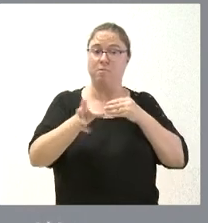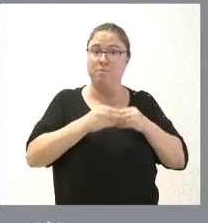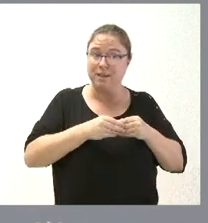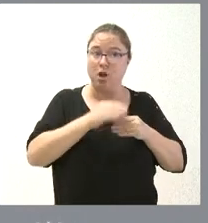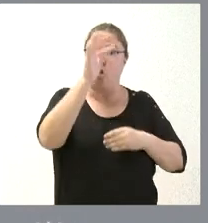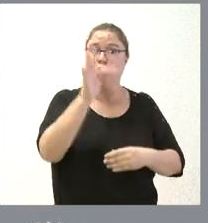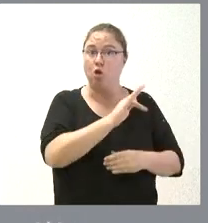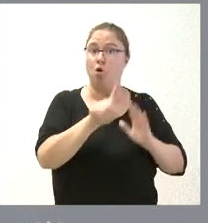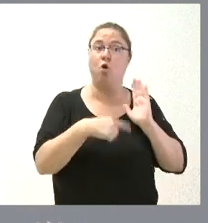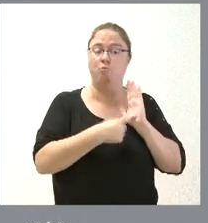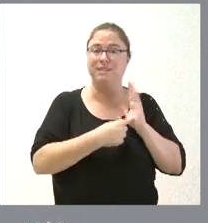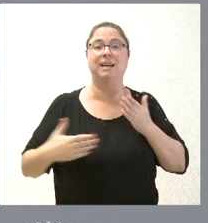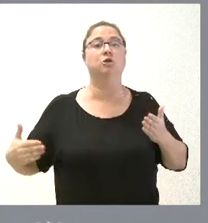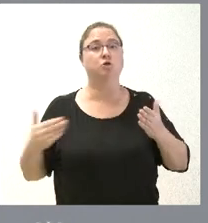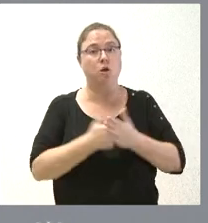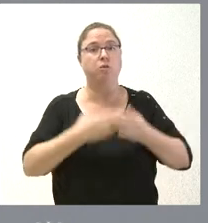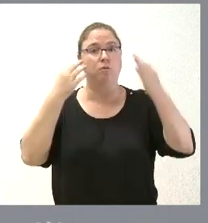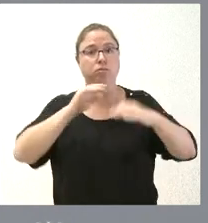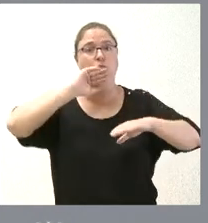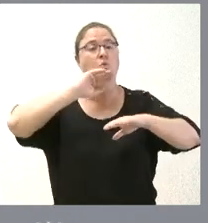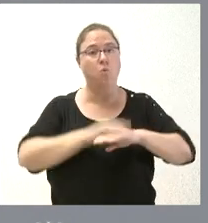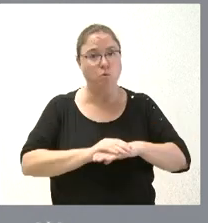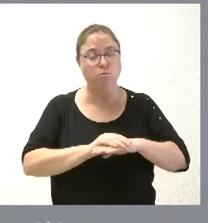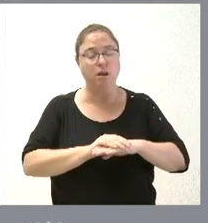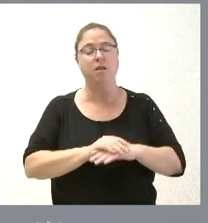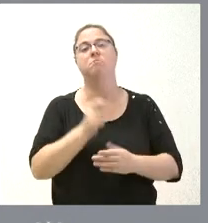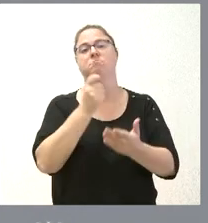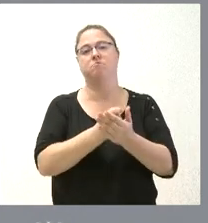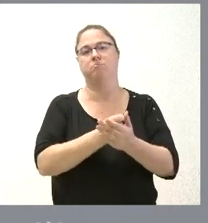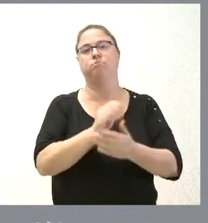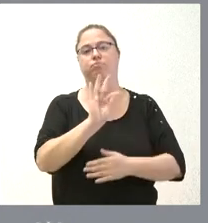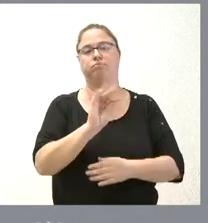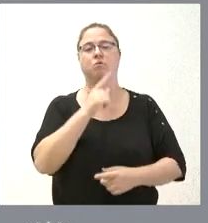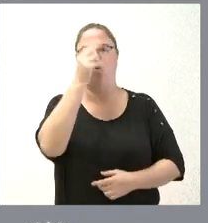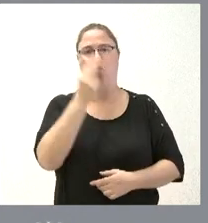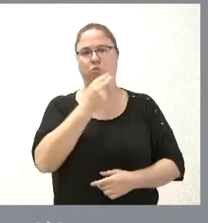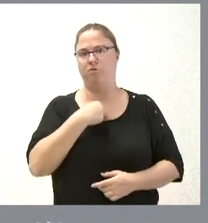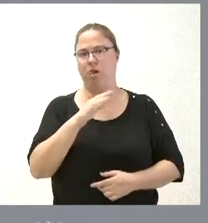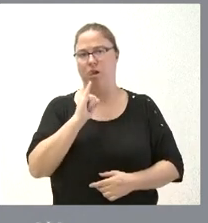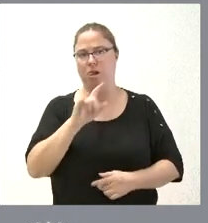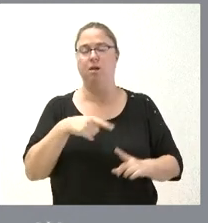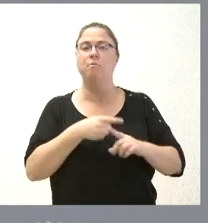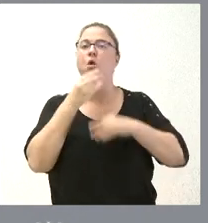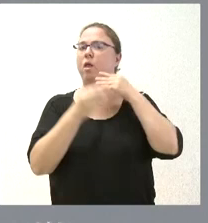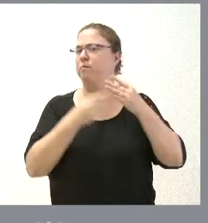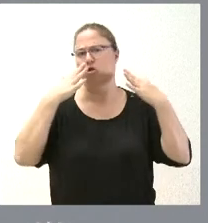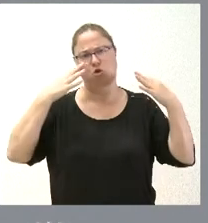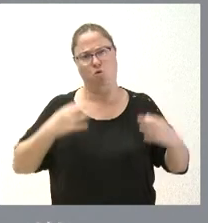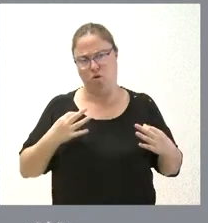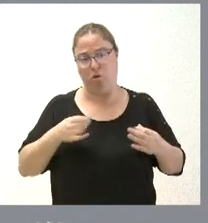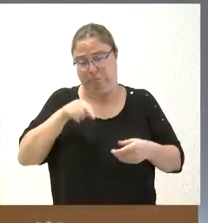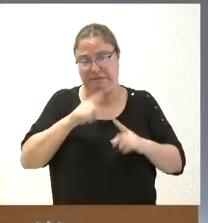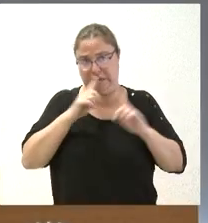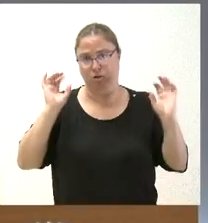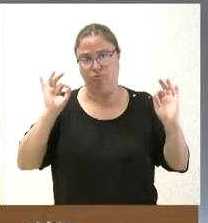aquellos que lo hayan podido completar y que hayan cumplido las condiciones recibirán la ayuda, que es el compromiso que hemos asumido, y lo haremos, lógicamente, este mismo ejercicio.